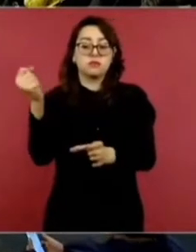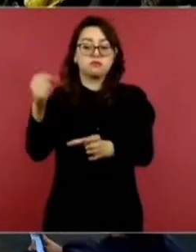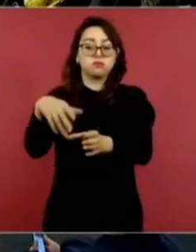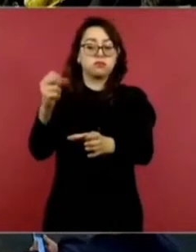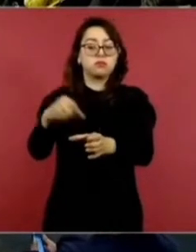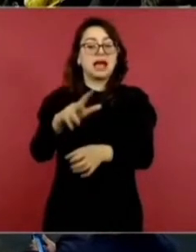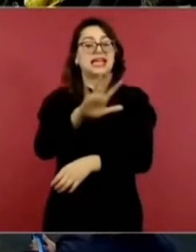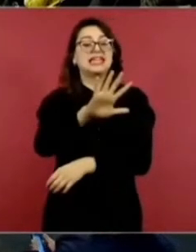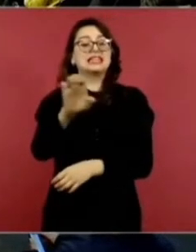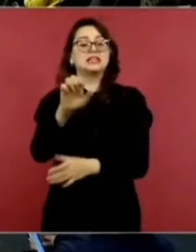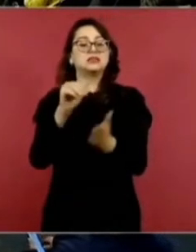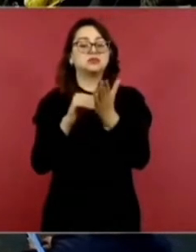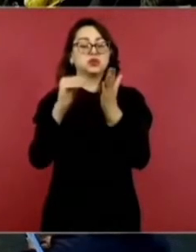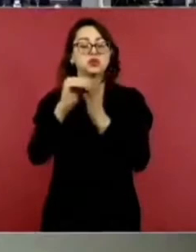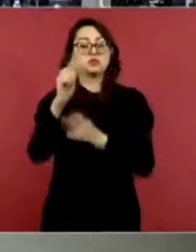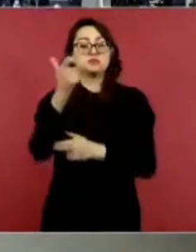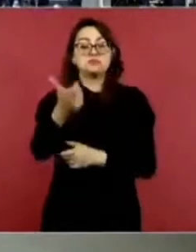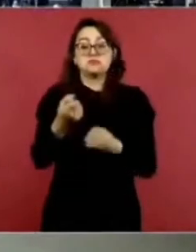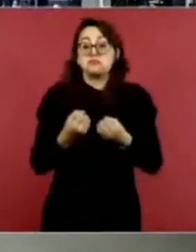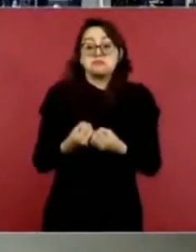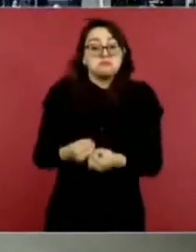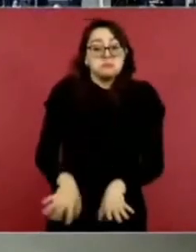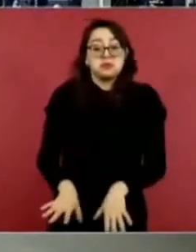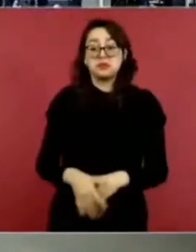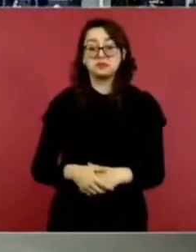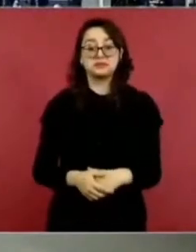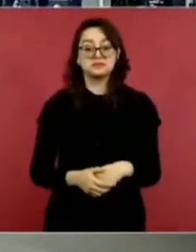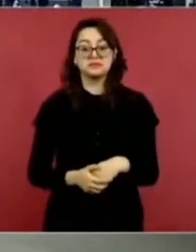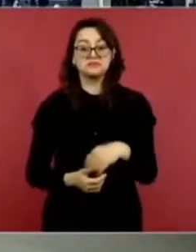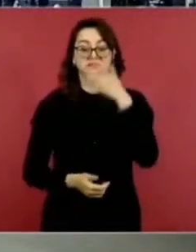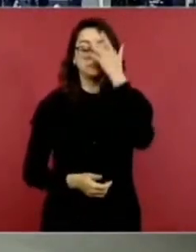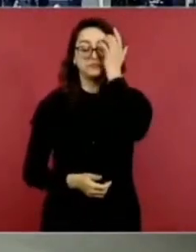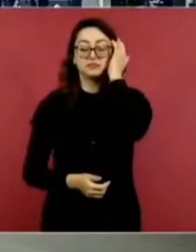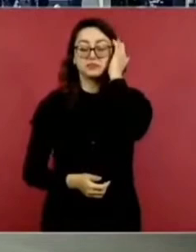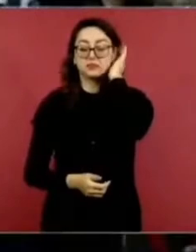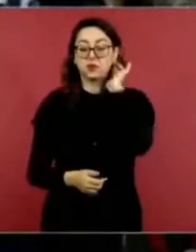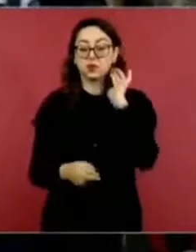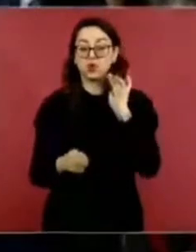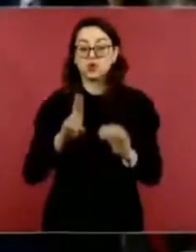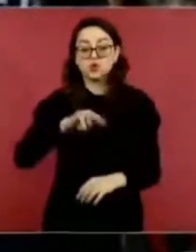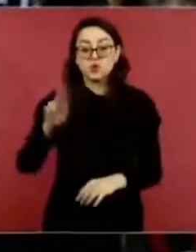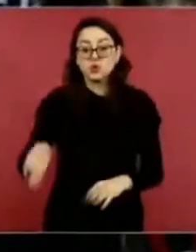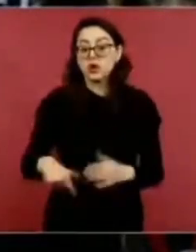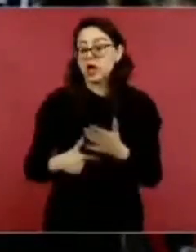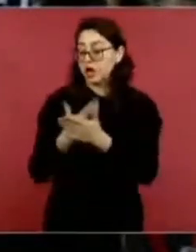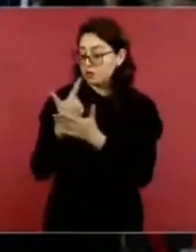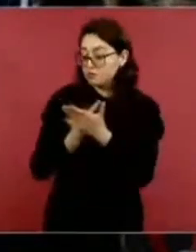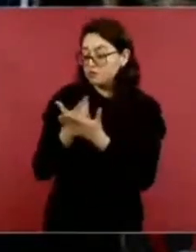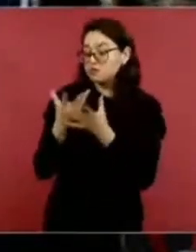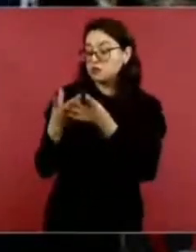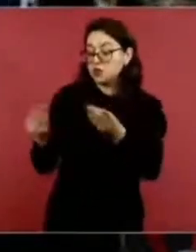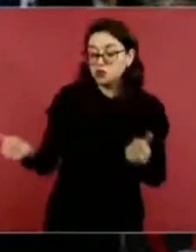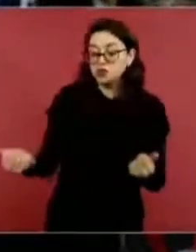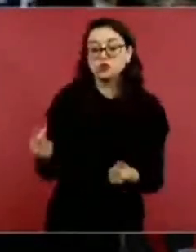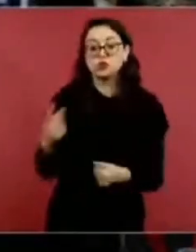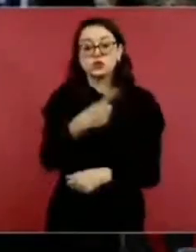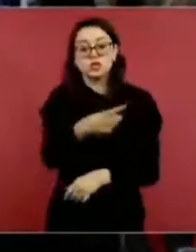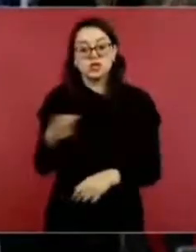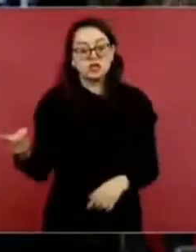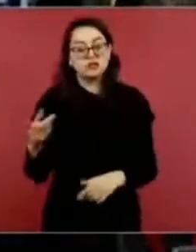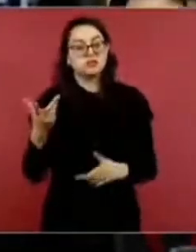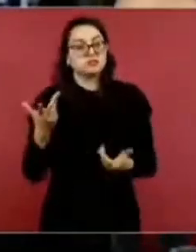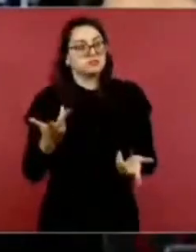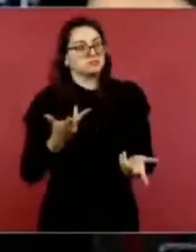recuperarlo y bueno pues hacen el recuento de que se les despojó de su cooperativa, se les obligó a firmar ya